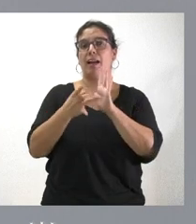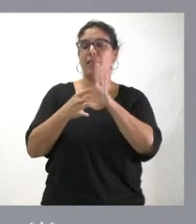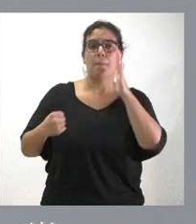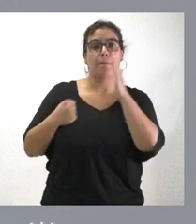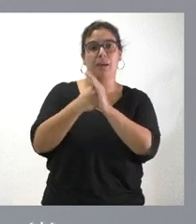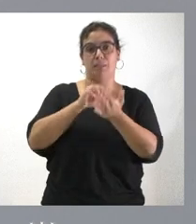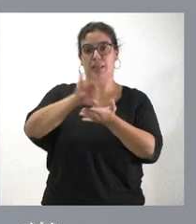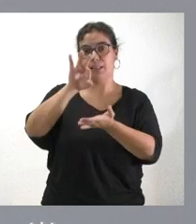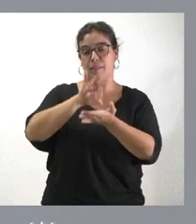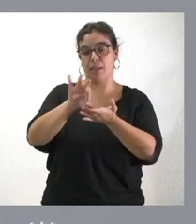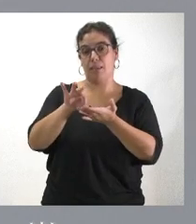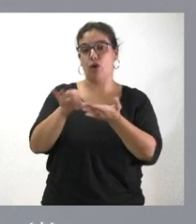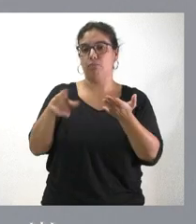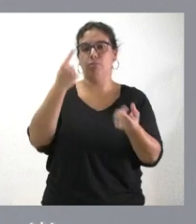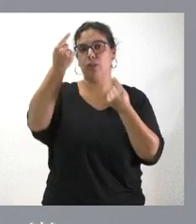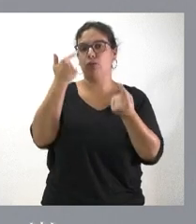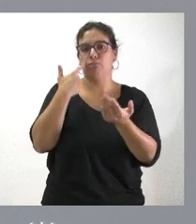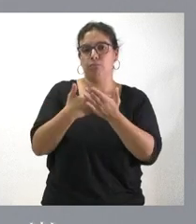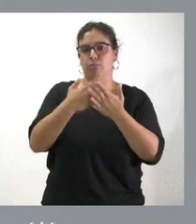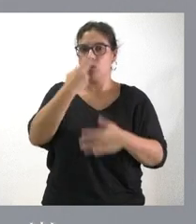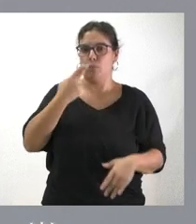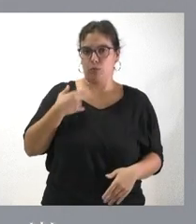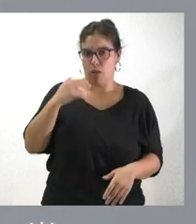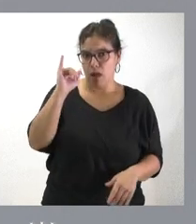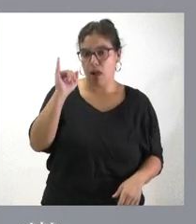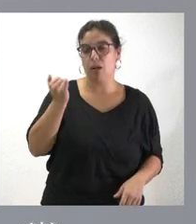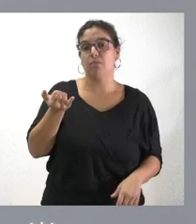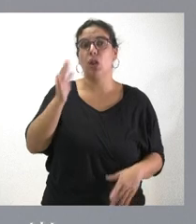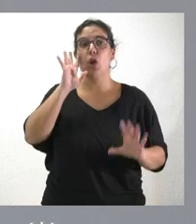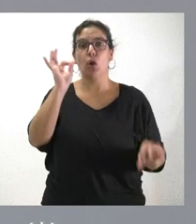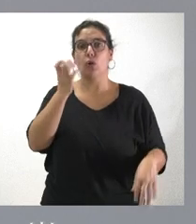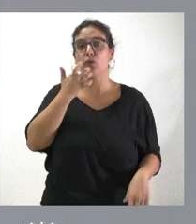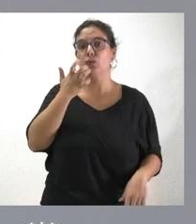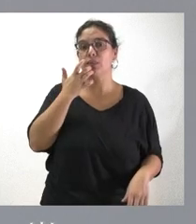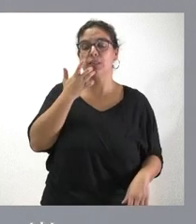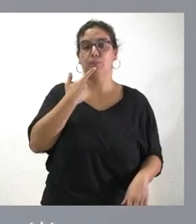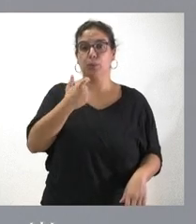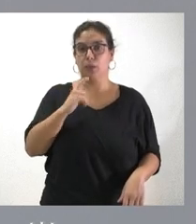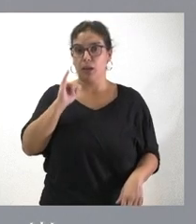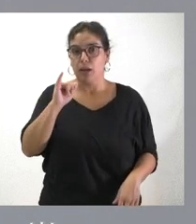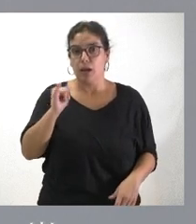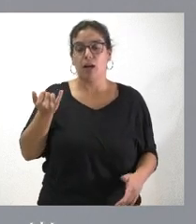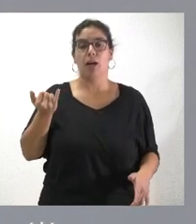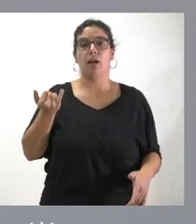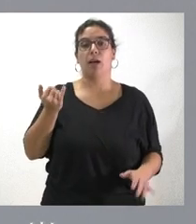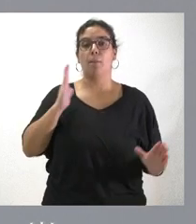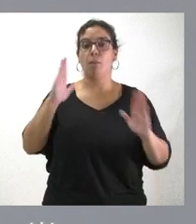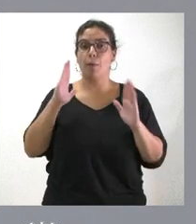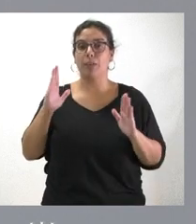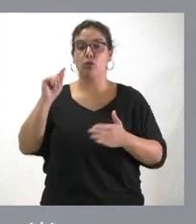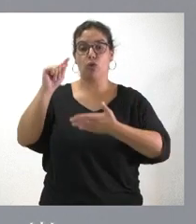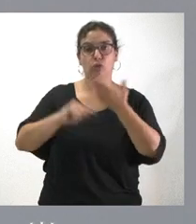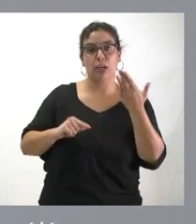certifican que nuestro compromiso está allí y, si, lógicamente, hay unas dificultades en un momento concreto para cubrir alguna baja con un contrato